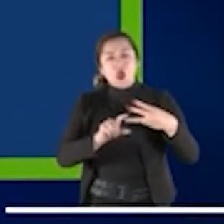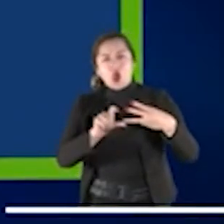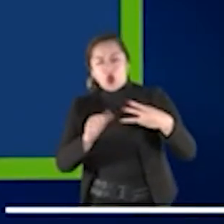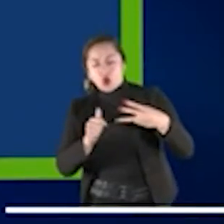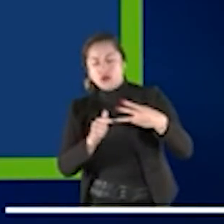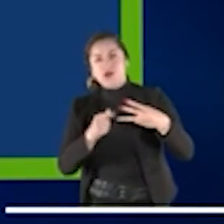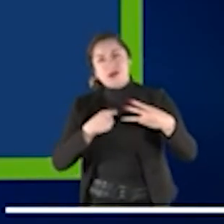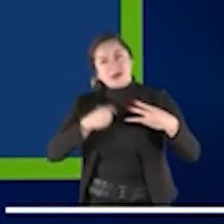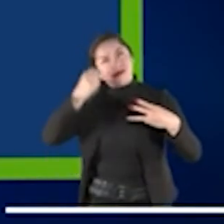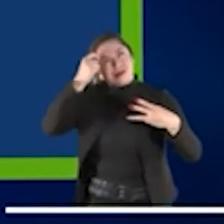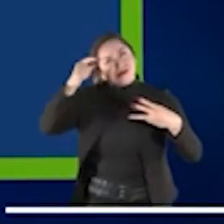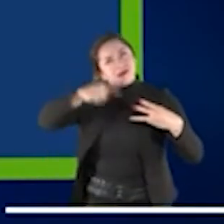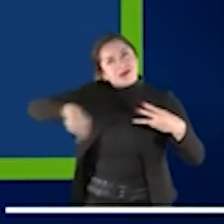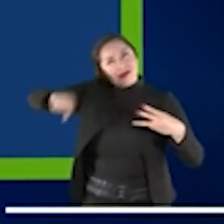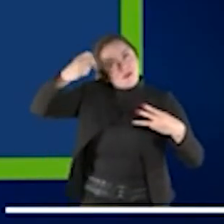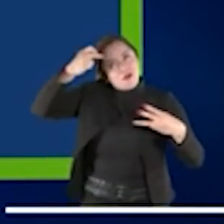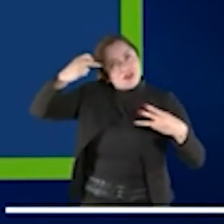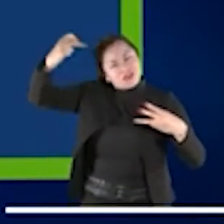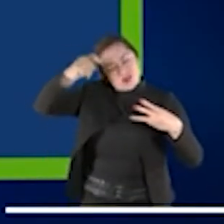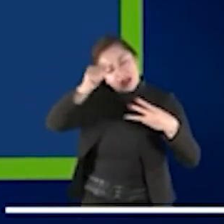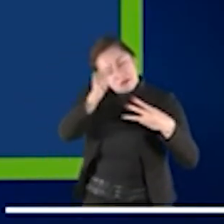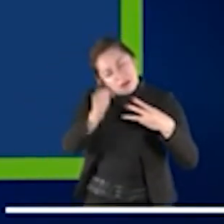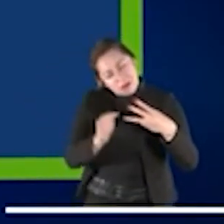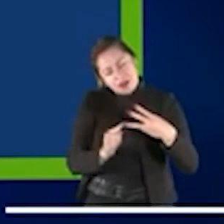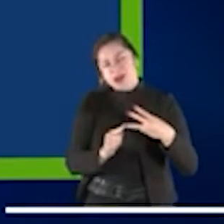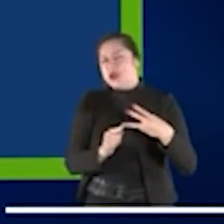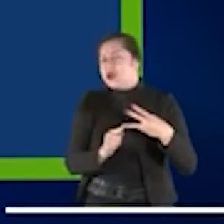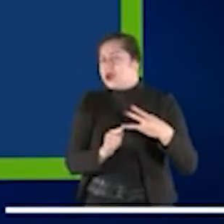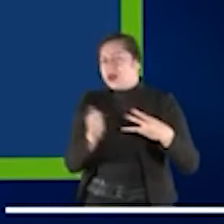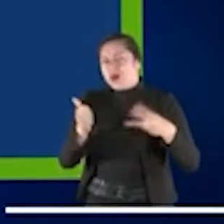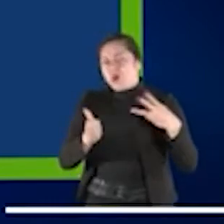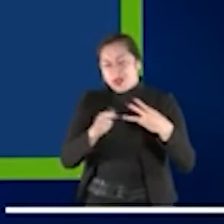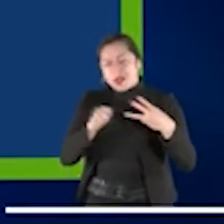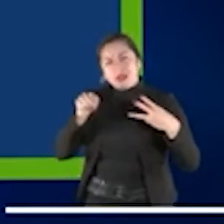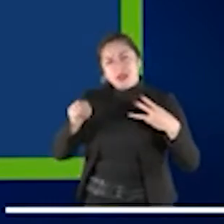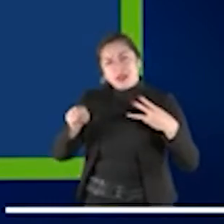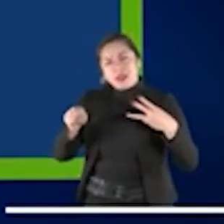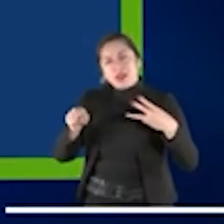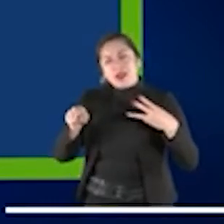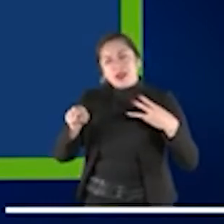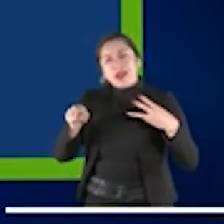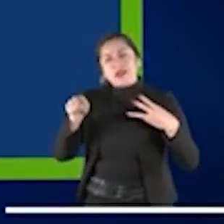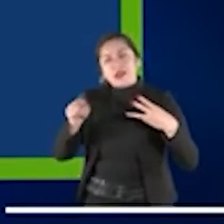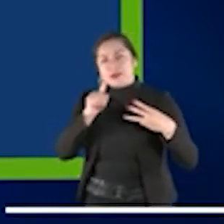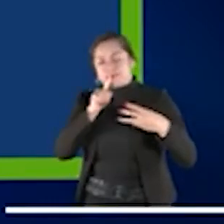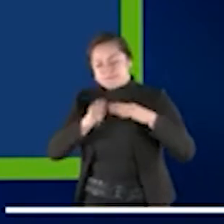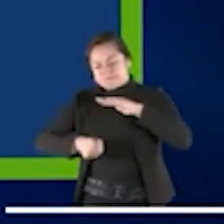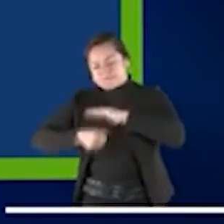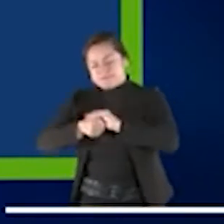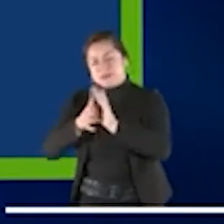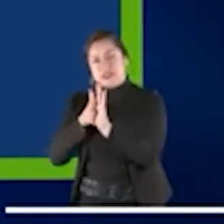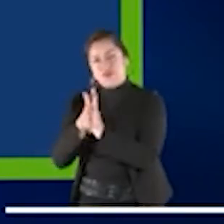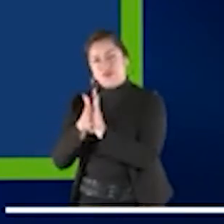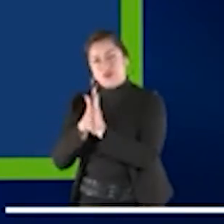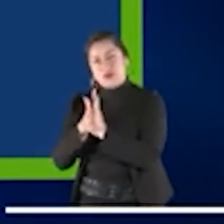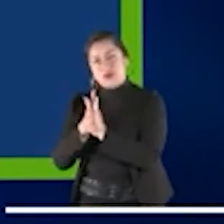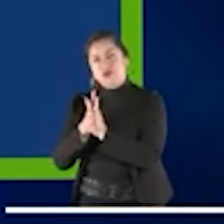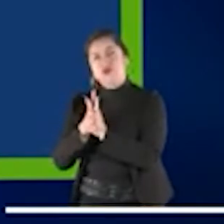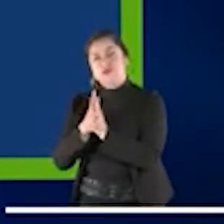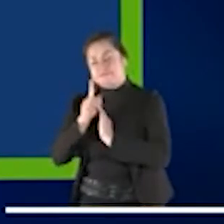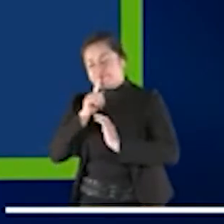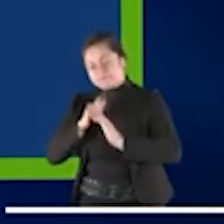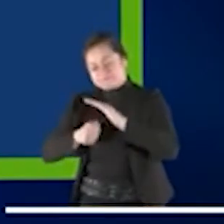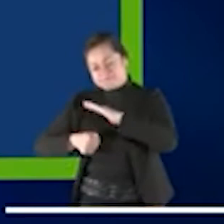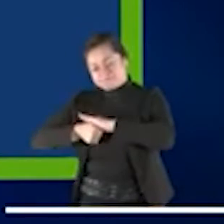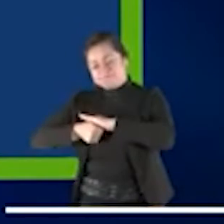dos primeros. Es un principio esencial que es la confidencialidad. Y eso es donde quizás, es